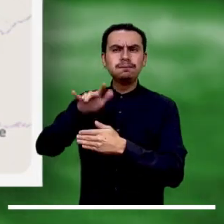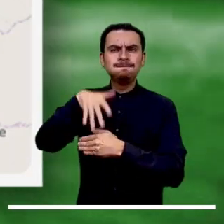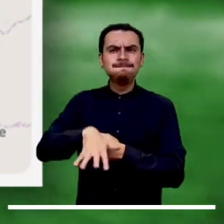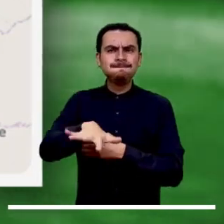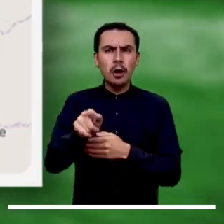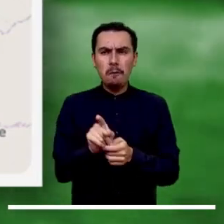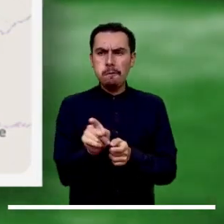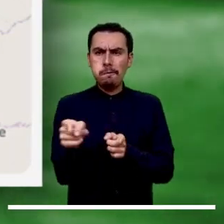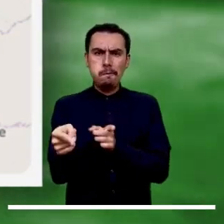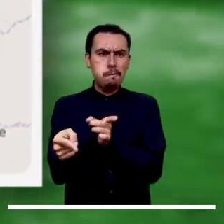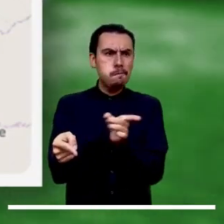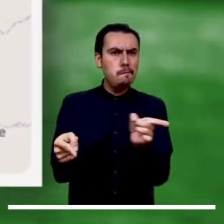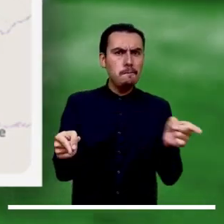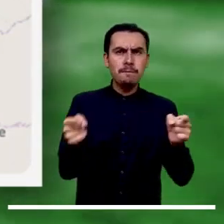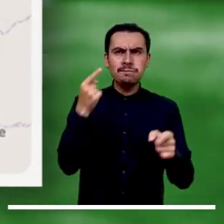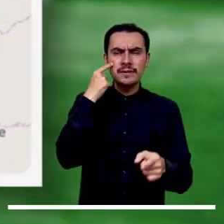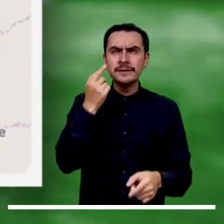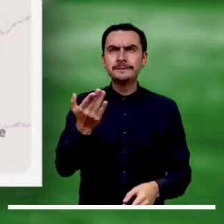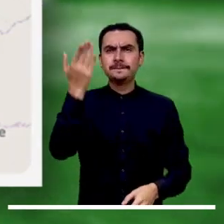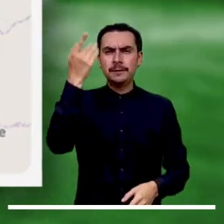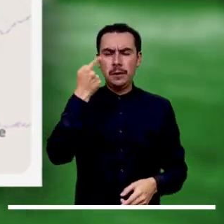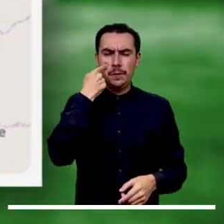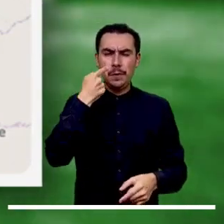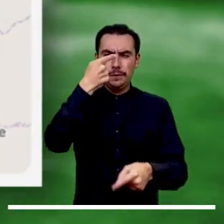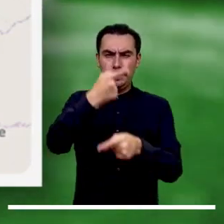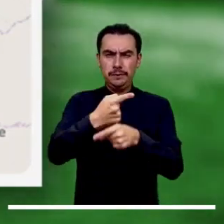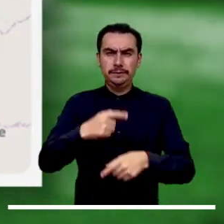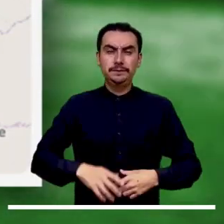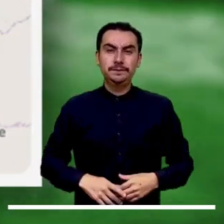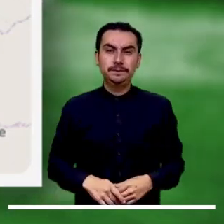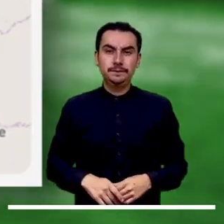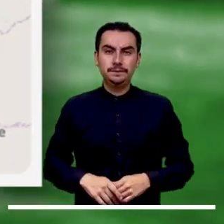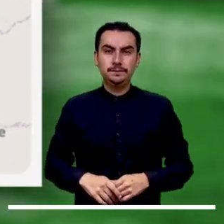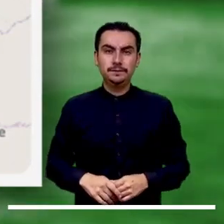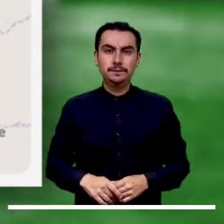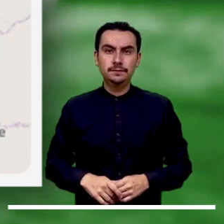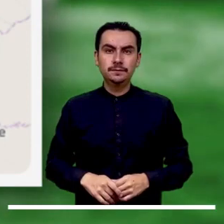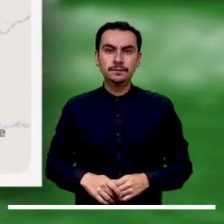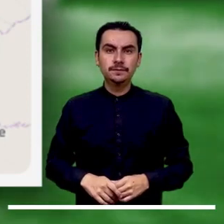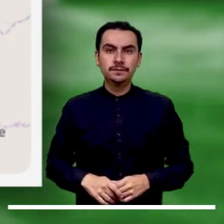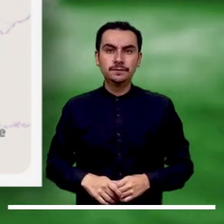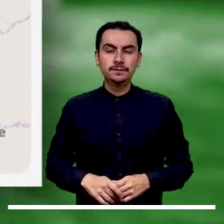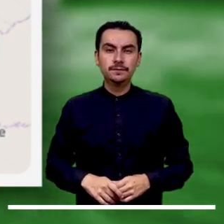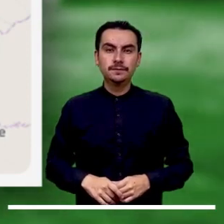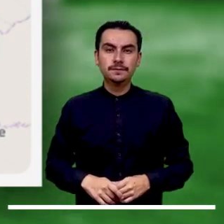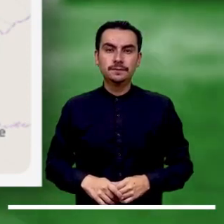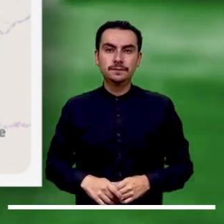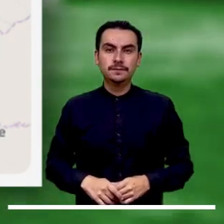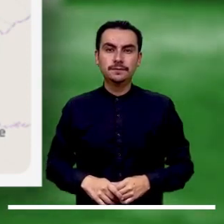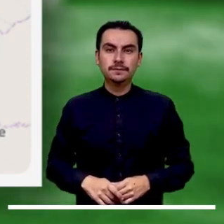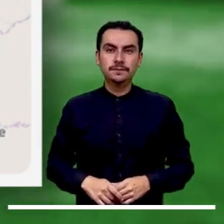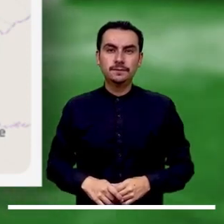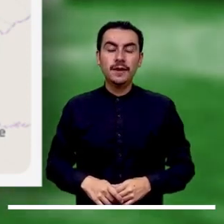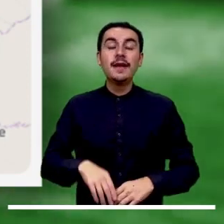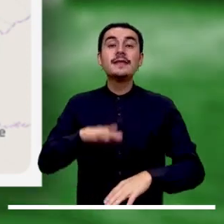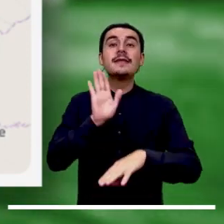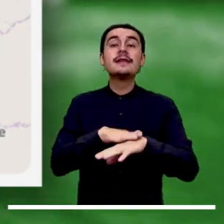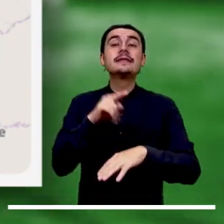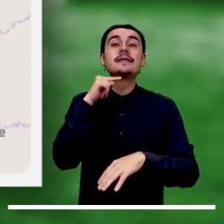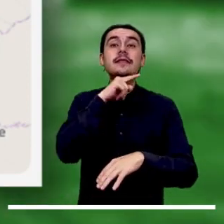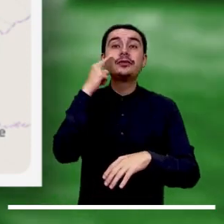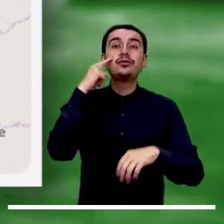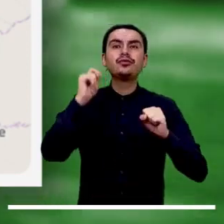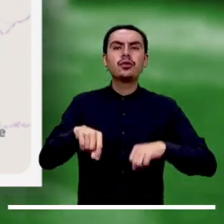súbitas en el río Guaitiquí y sus afluentes, especialmente el río Coa y Caño Grande. Se recomienda especial